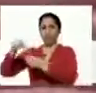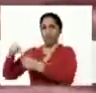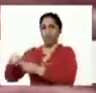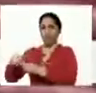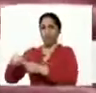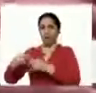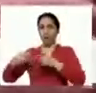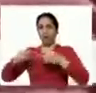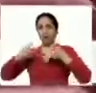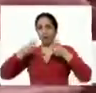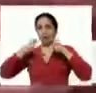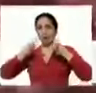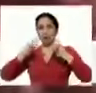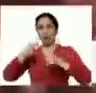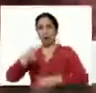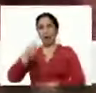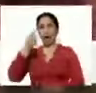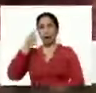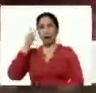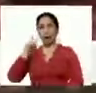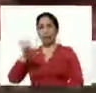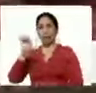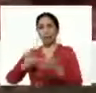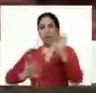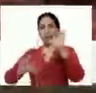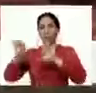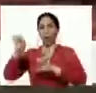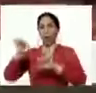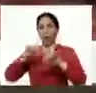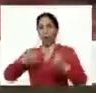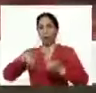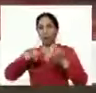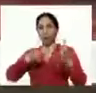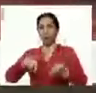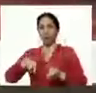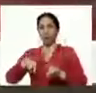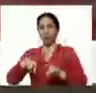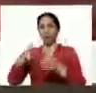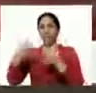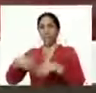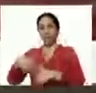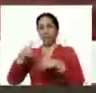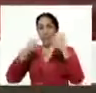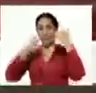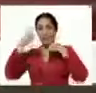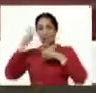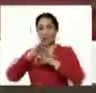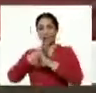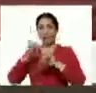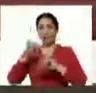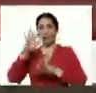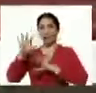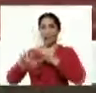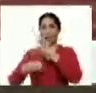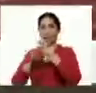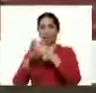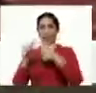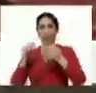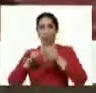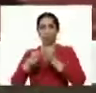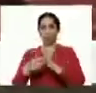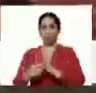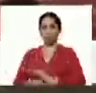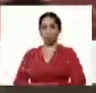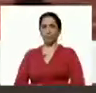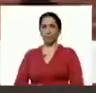y arroz y los agroquímicos la corporación Hugo Chávez está adquiriendo todo lo que tiene que